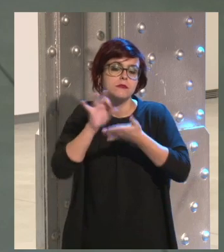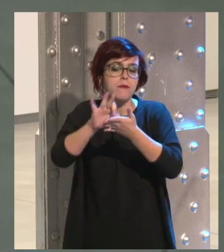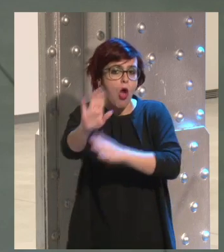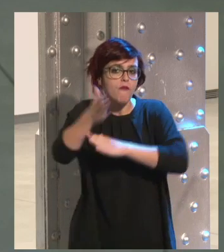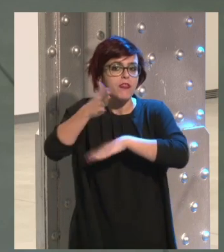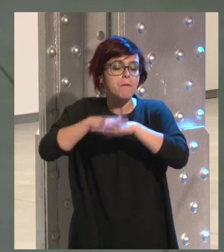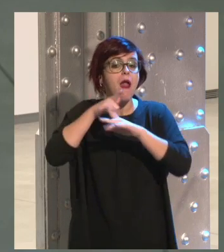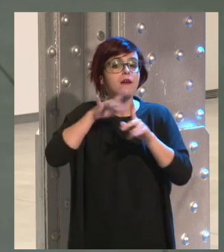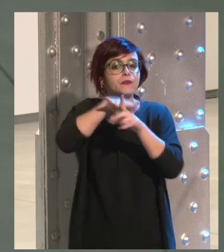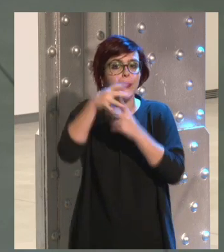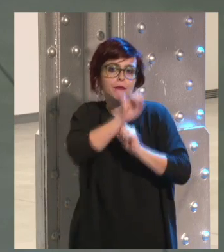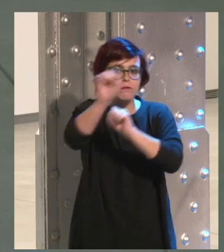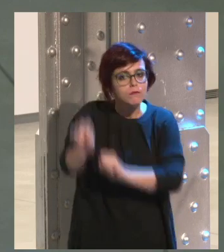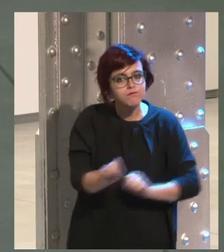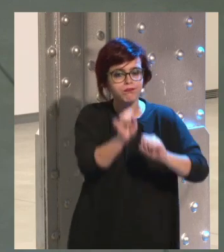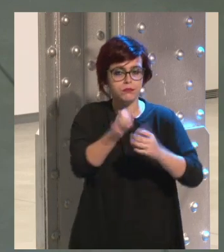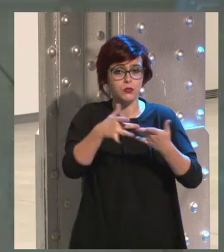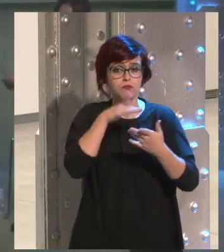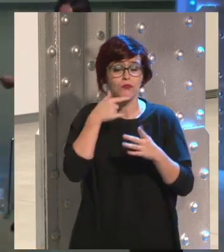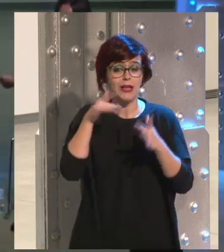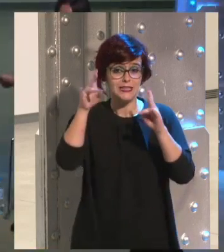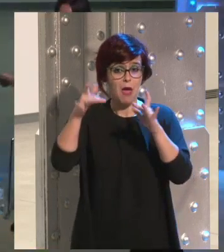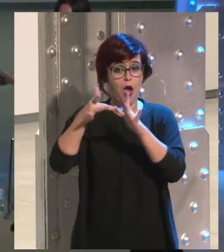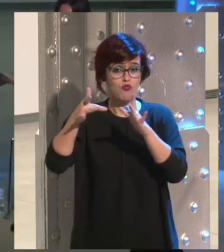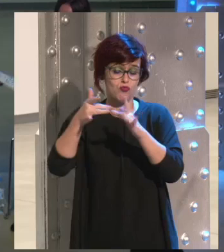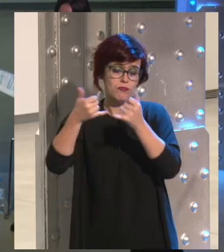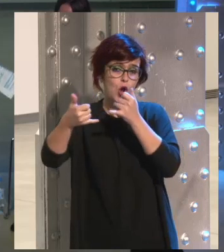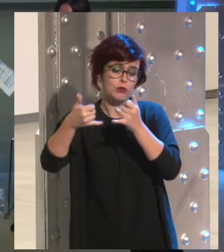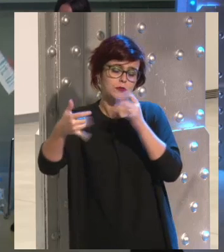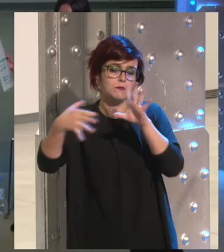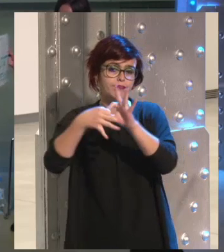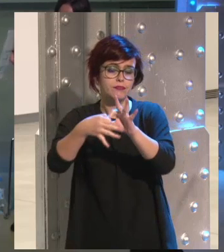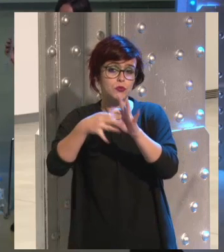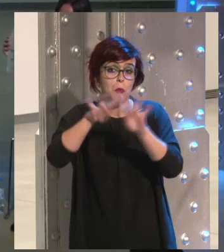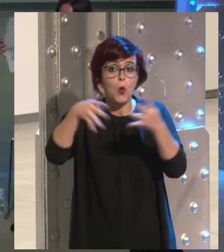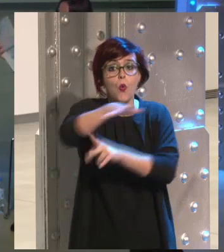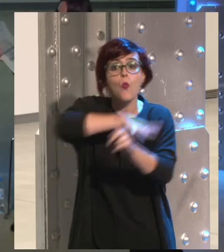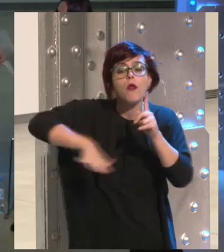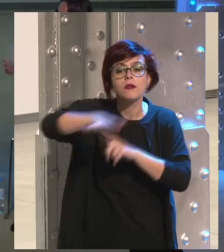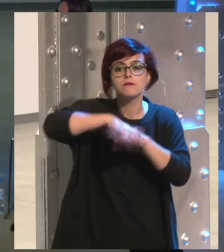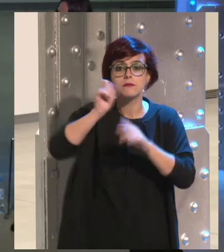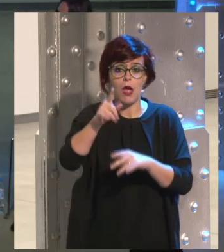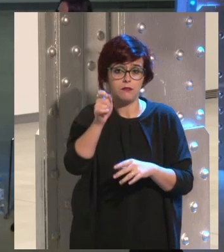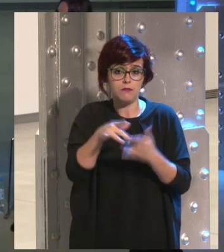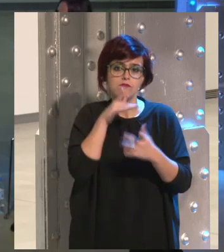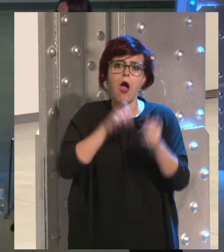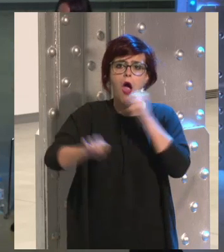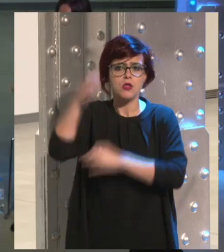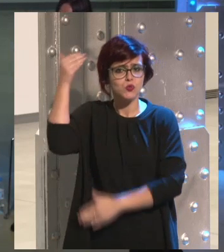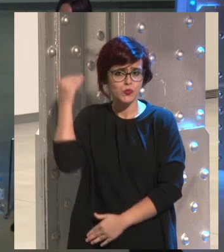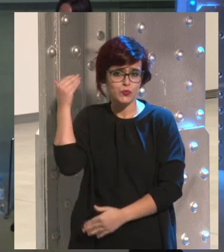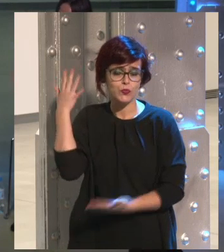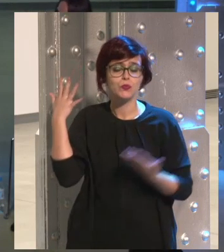Bueno, la idea de estar permanentemente conectados, sobre todo los chavales en redes, en cualquier lugar, eso era impensable hace unos cuantos años.